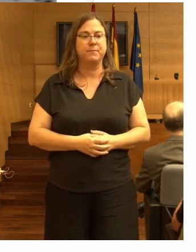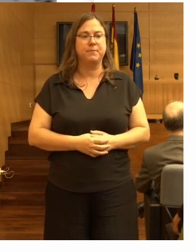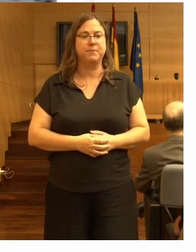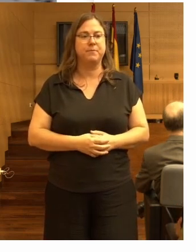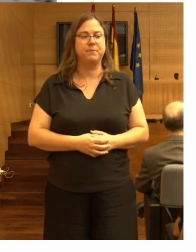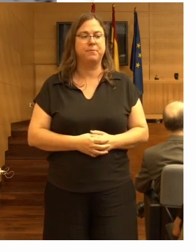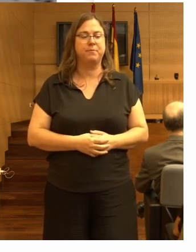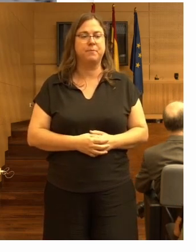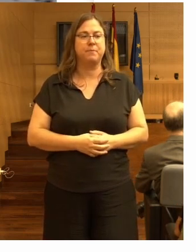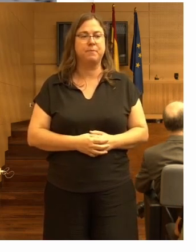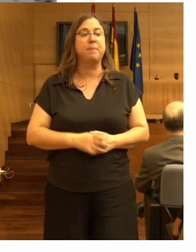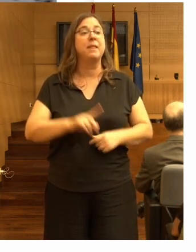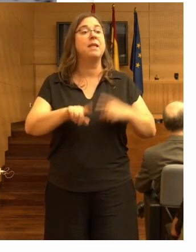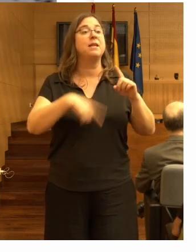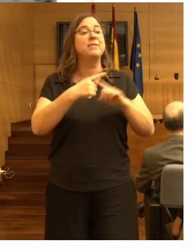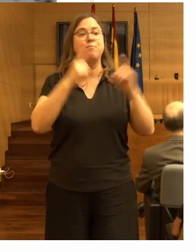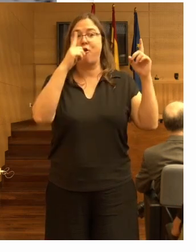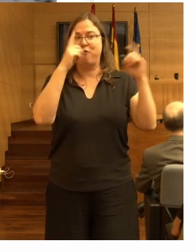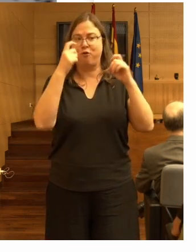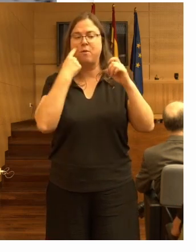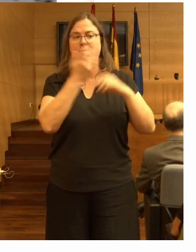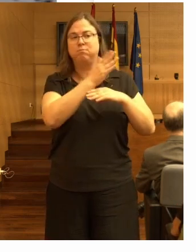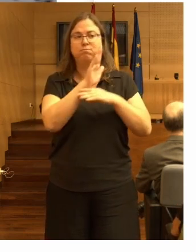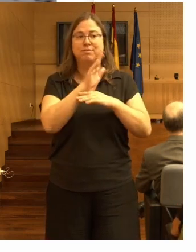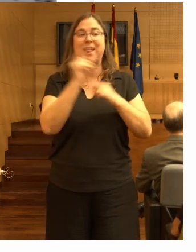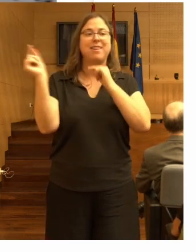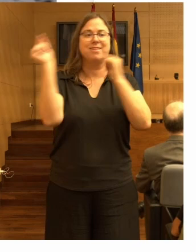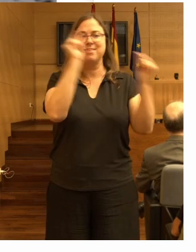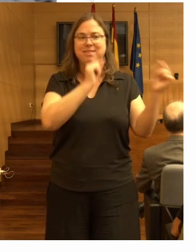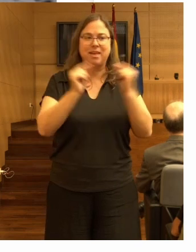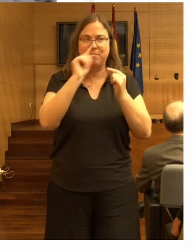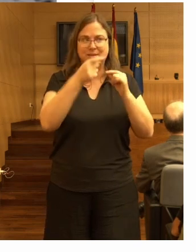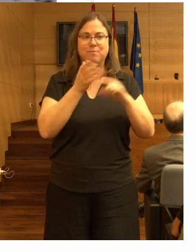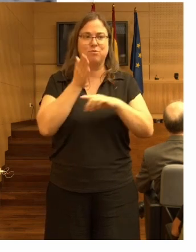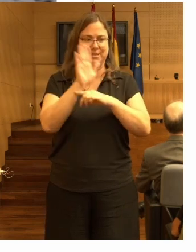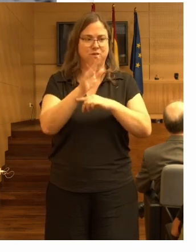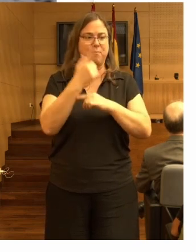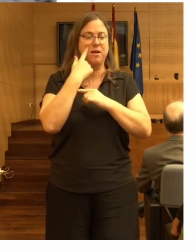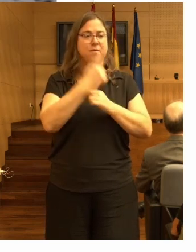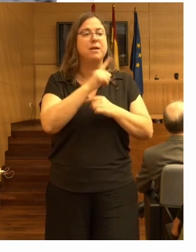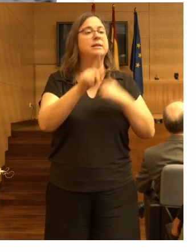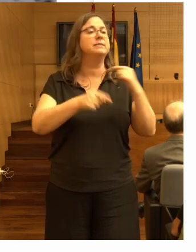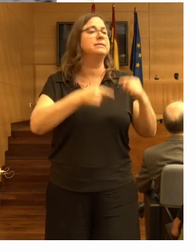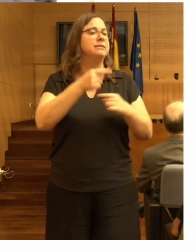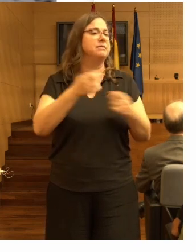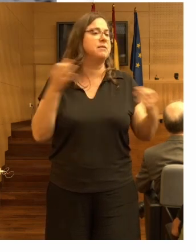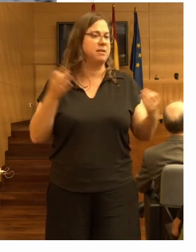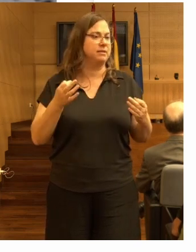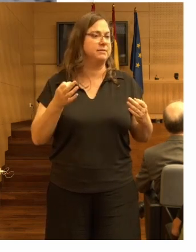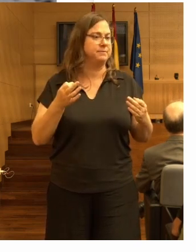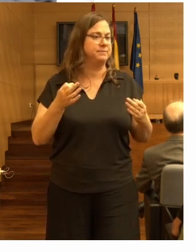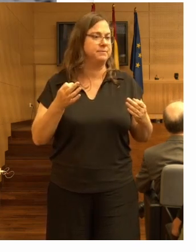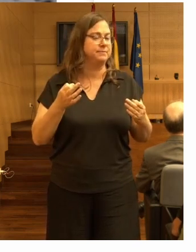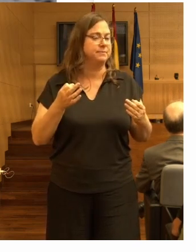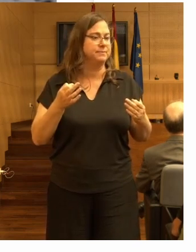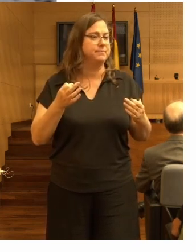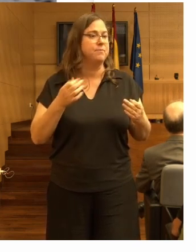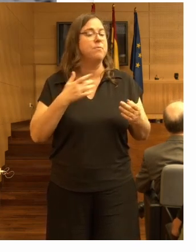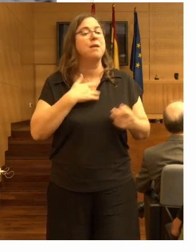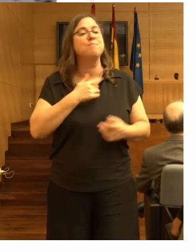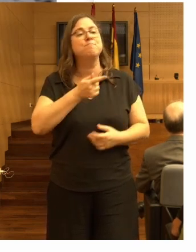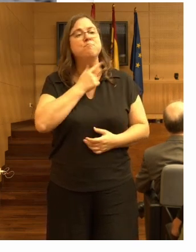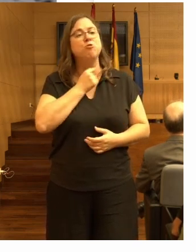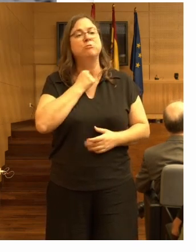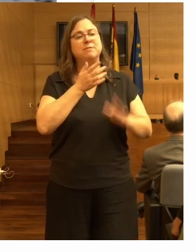Voy a buscar luego una foto y a ver si la enseño durante el debate. Y luego, lo siguiente, me gustaría hablar